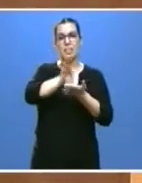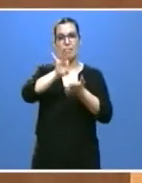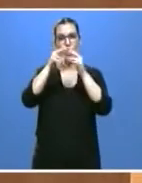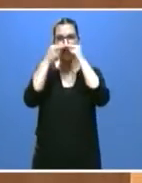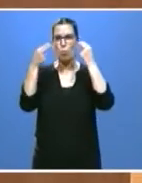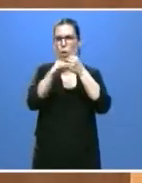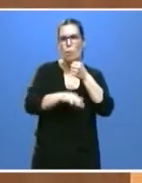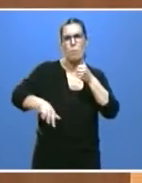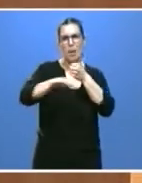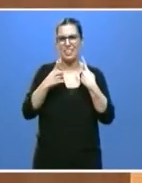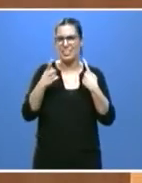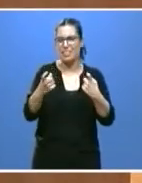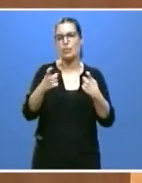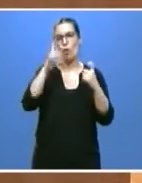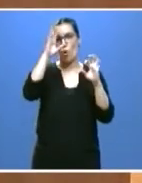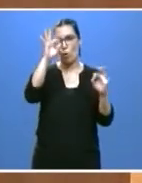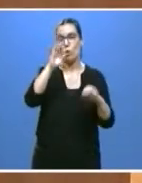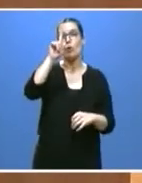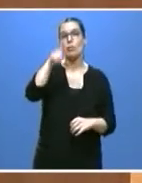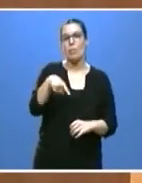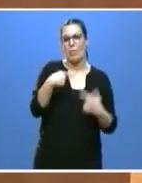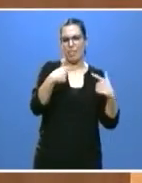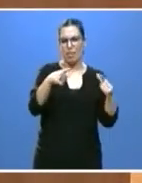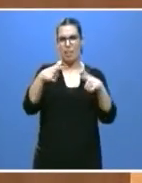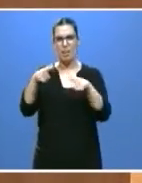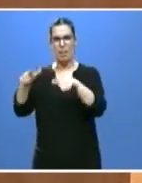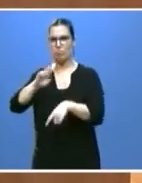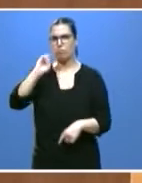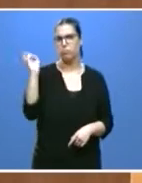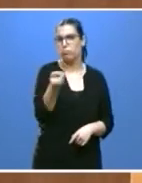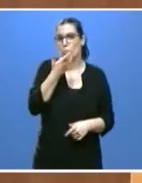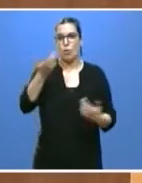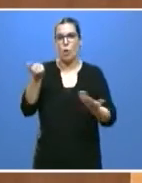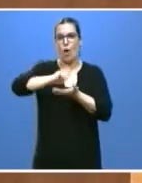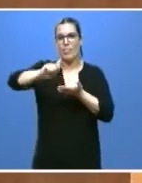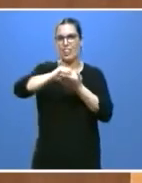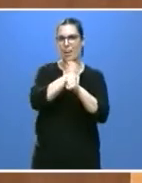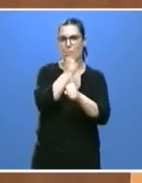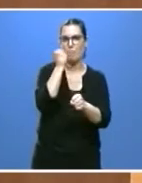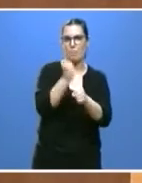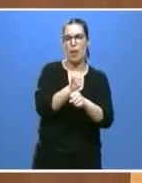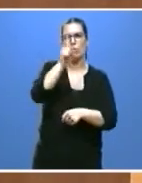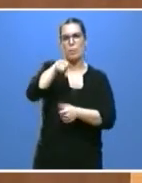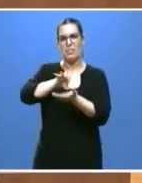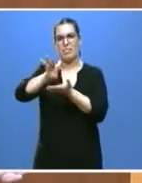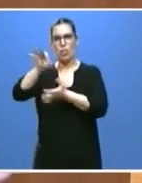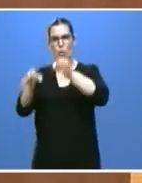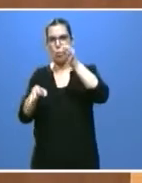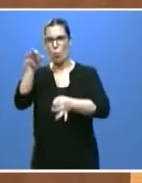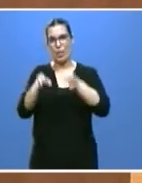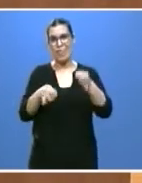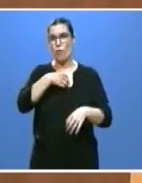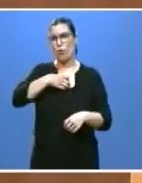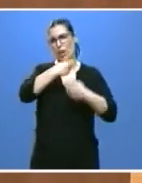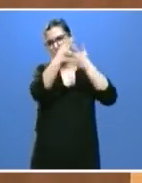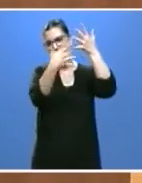esenciales, por supuesto, y de otros muchos departamentos, desde la oficina de empleo a los servicios jurídicos. La lista es larga.